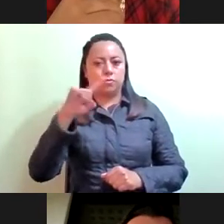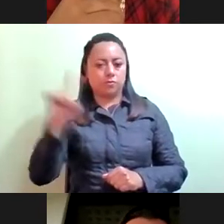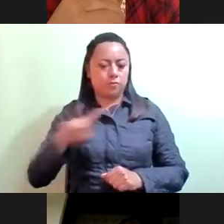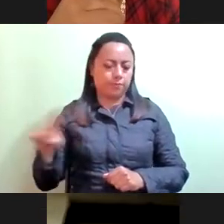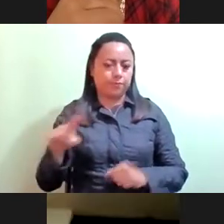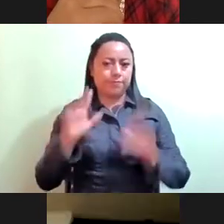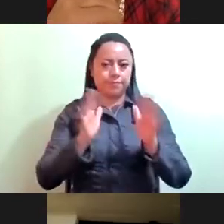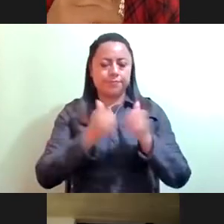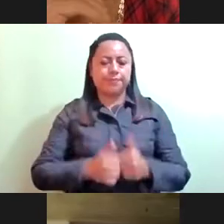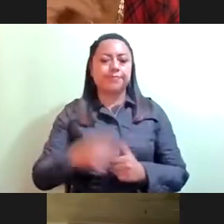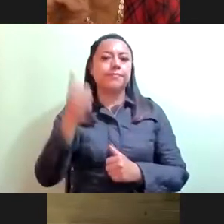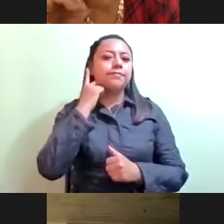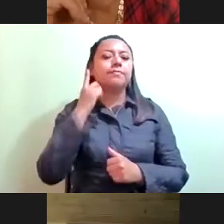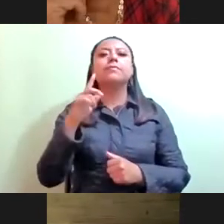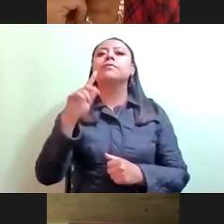Mauricio Otave, chartea.